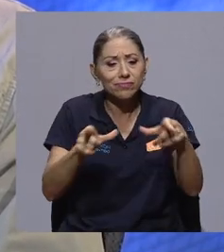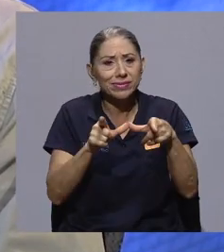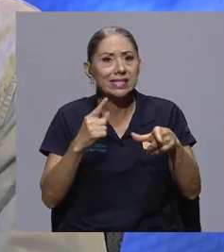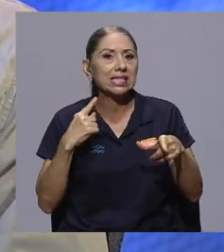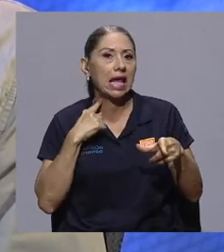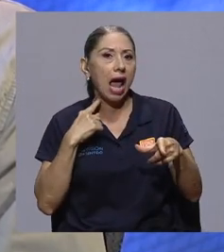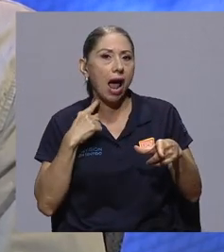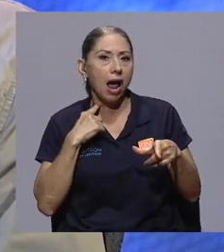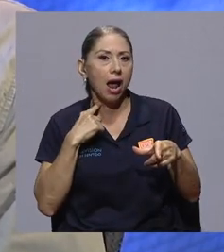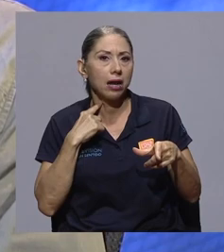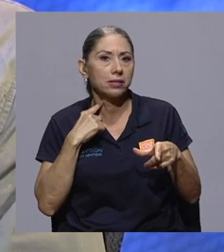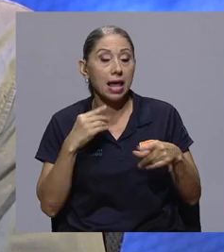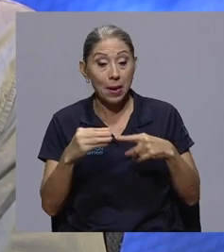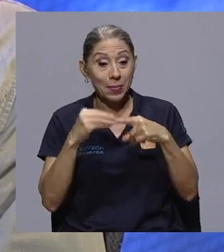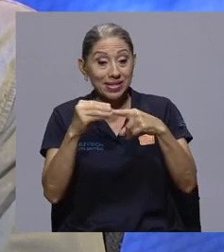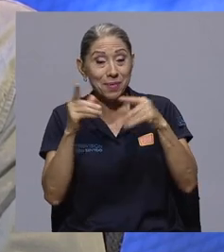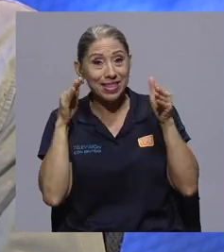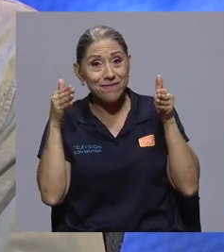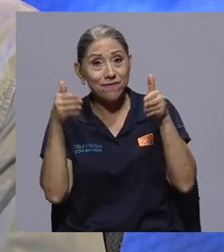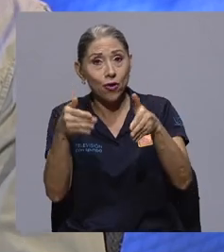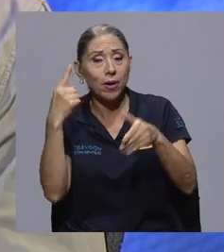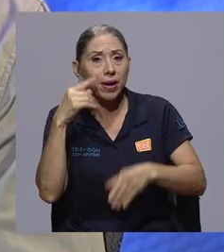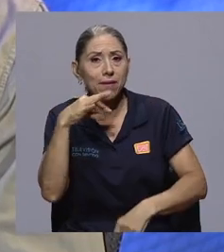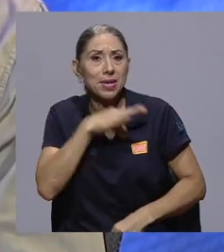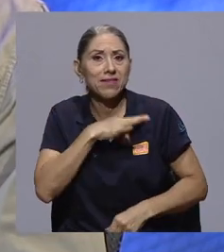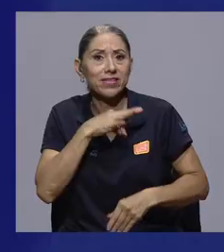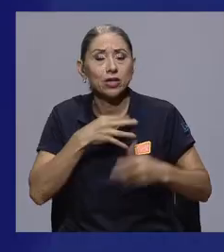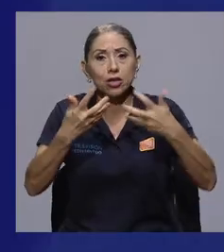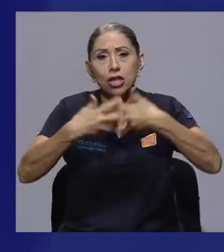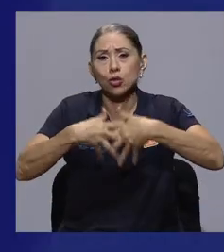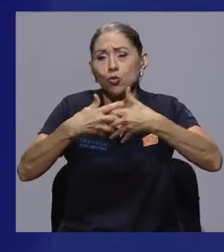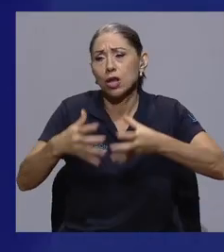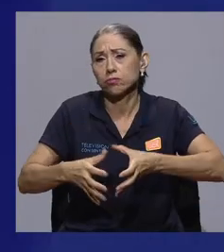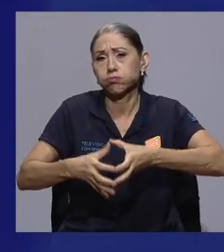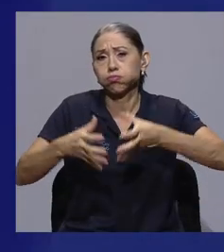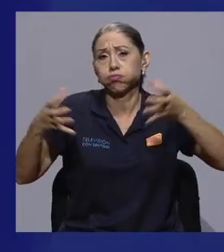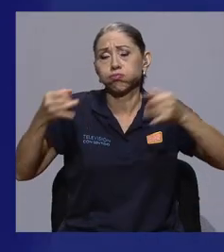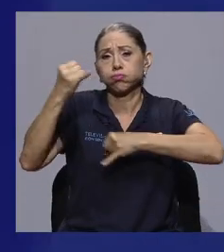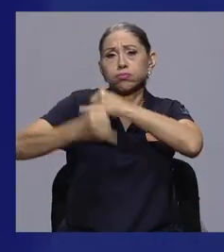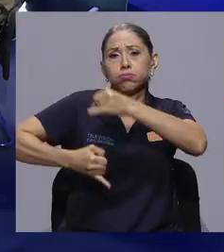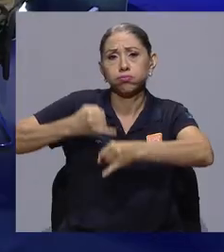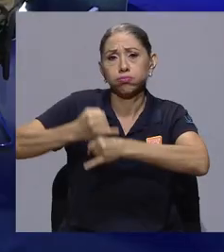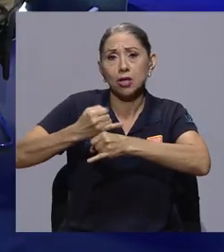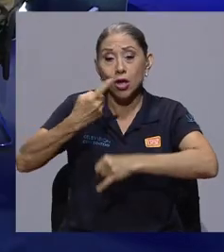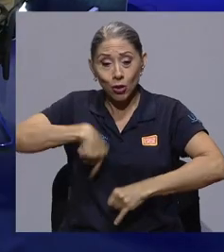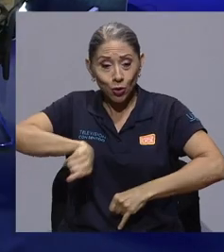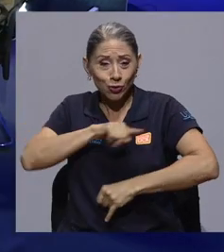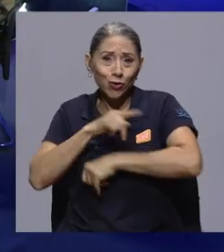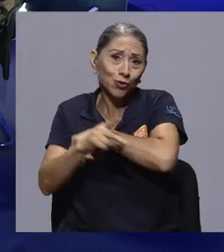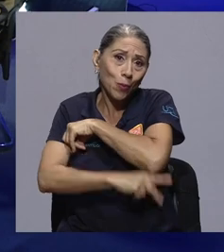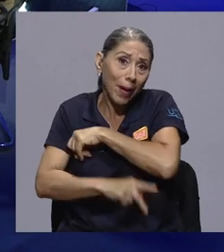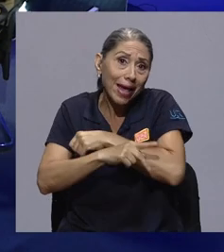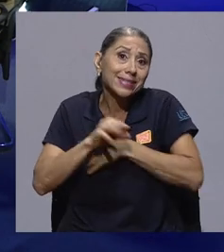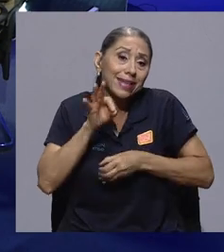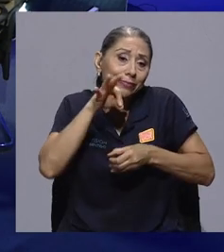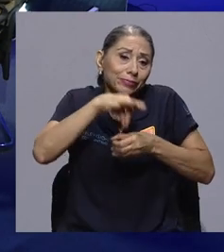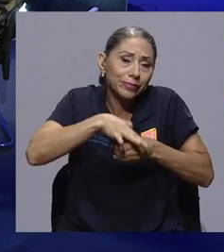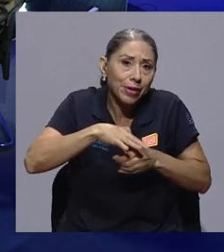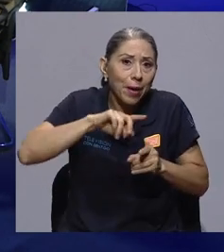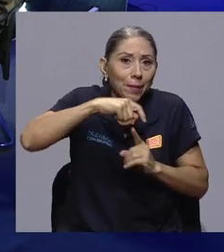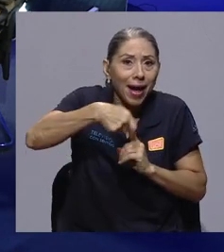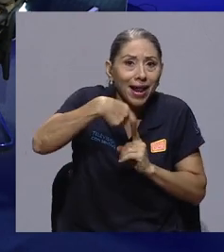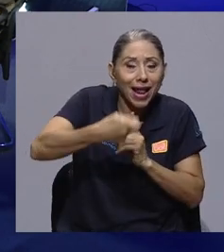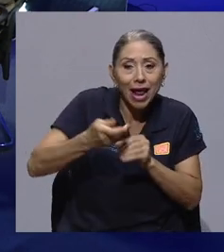ha sido un enfoque para beneficiar la gran industria y la gran industria transnacional. Somos un país bananero y piñero,